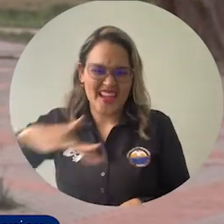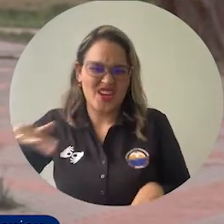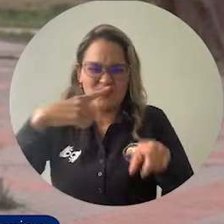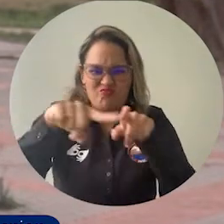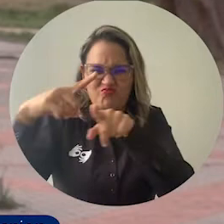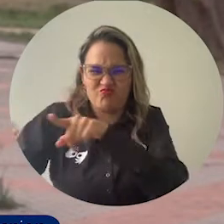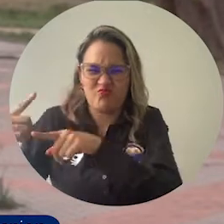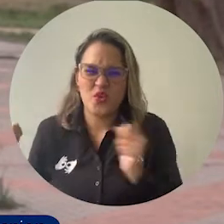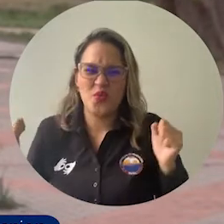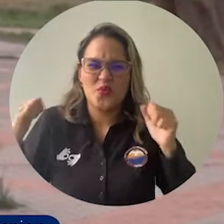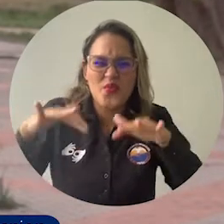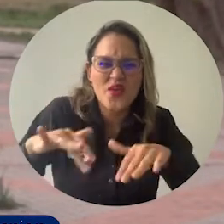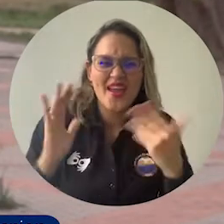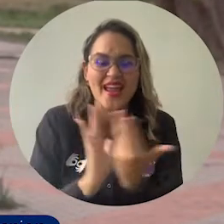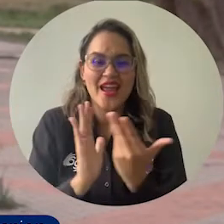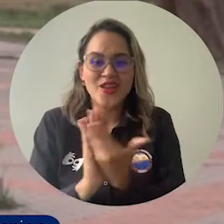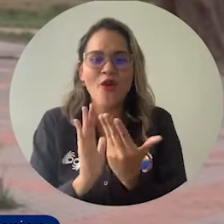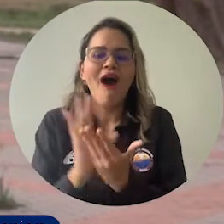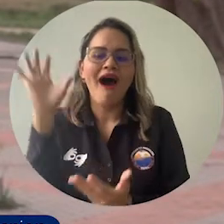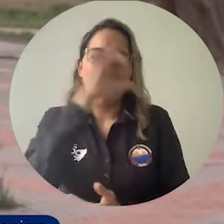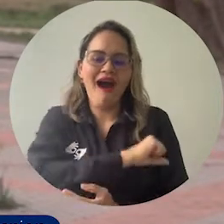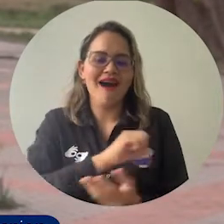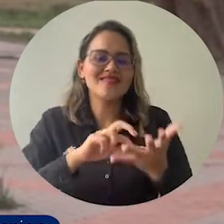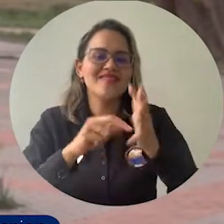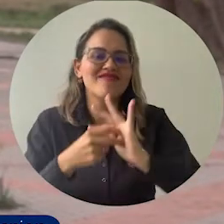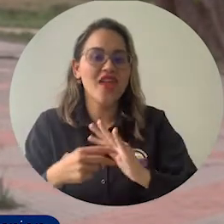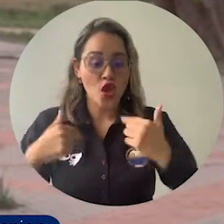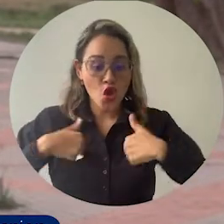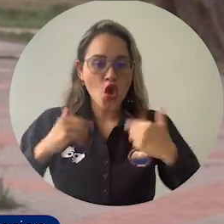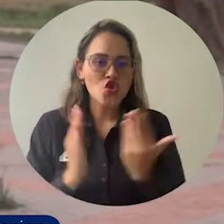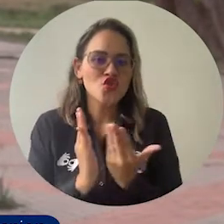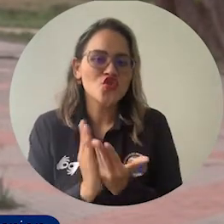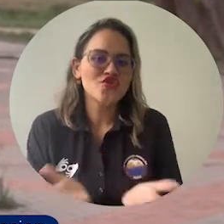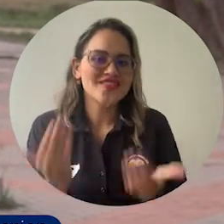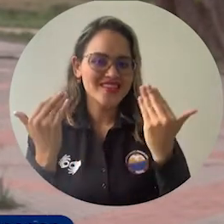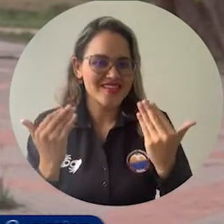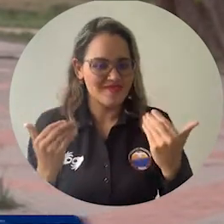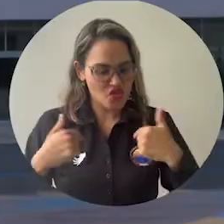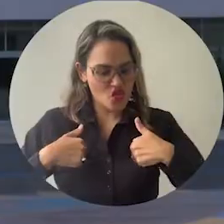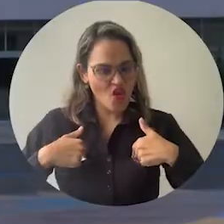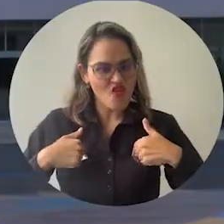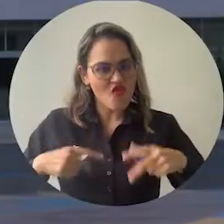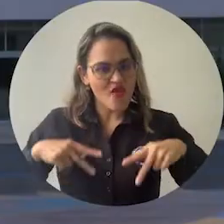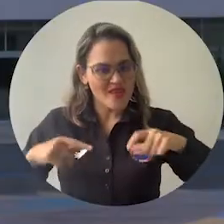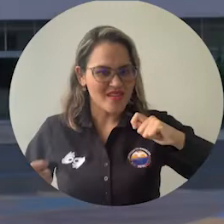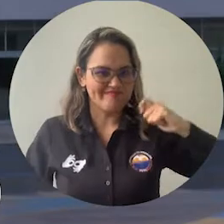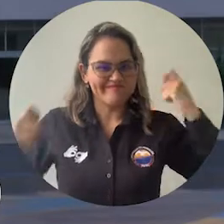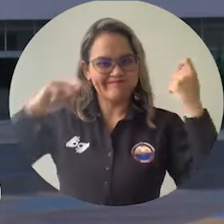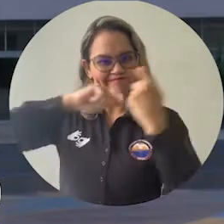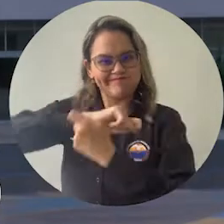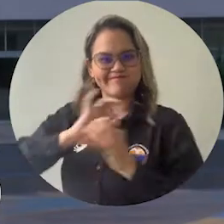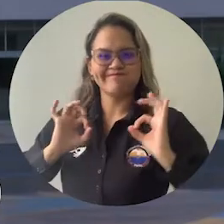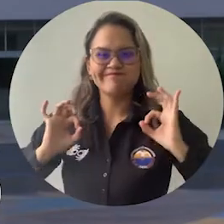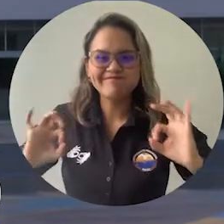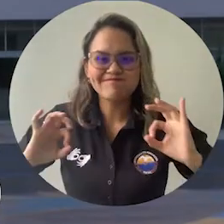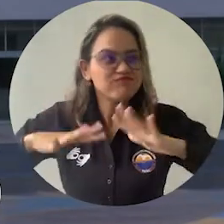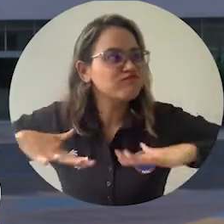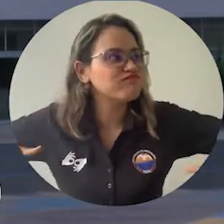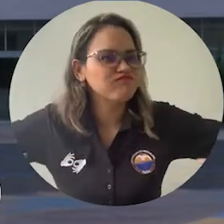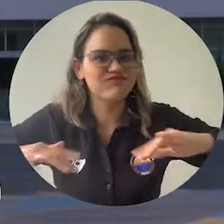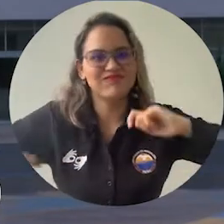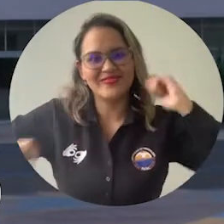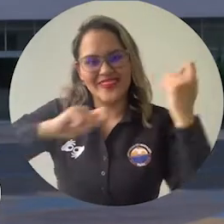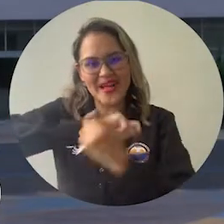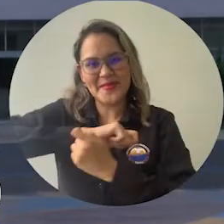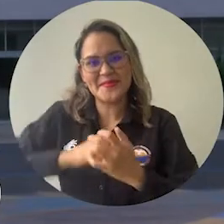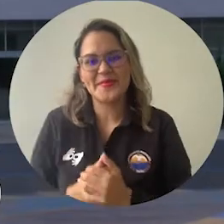de la educación podemos transformar nuestra realidad, la realidad y la realidad del entorno en donde nos encontremos. Que es una inspiración que en un futuro